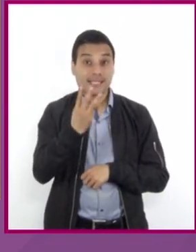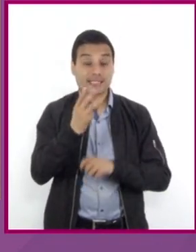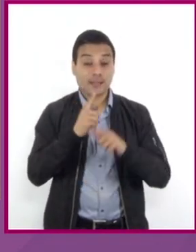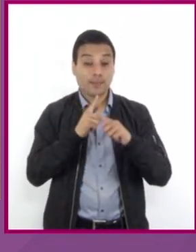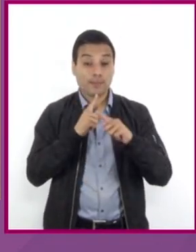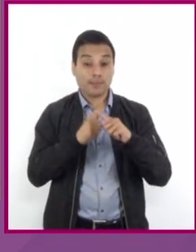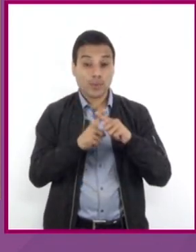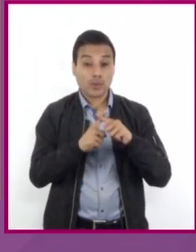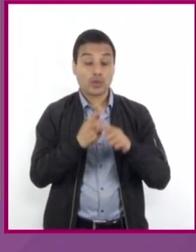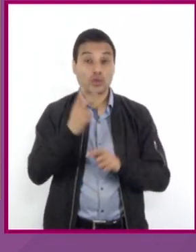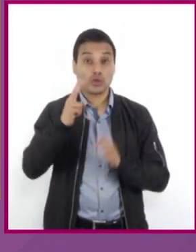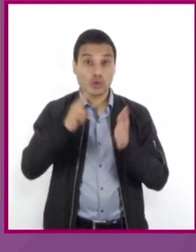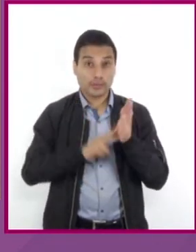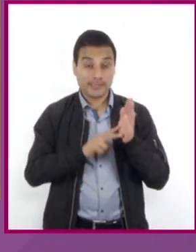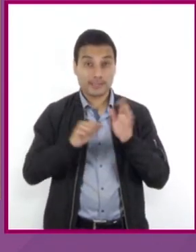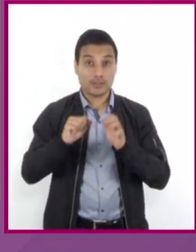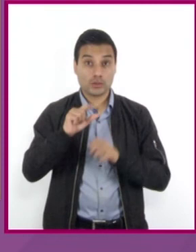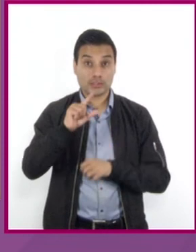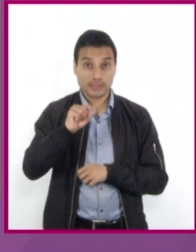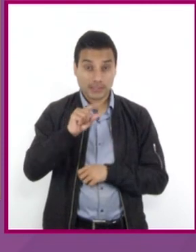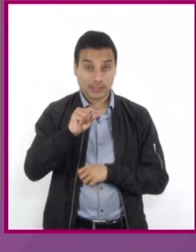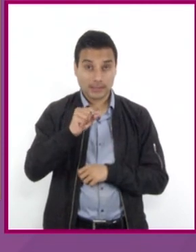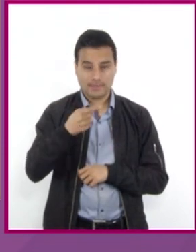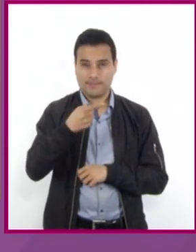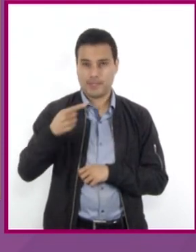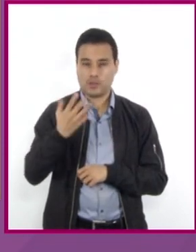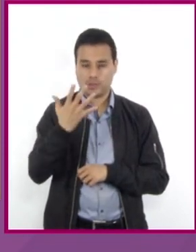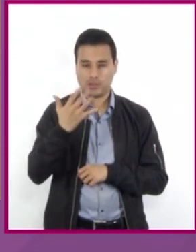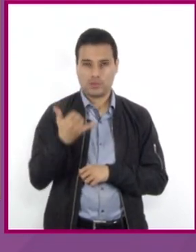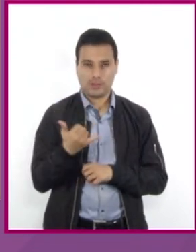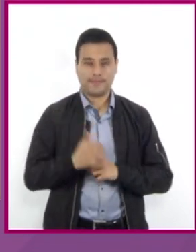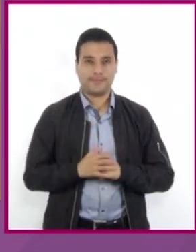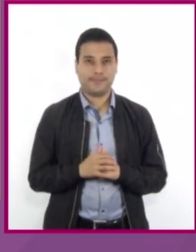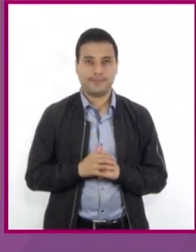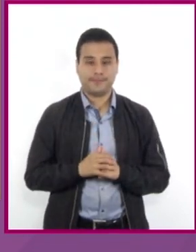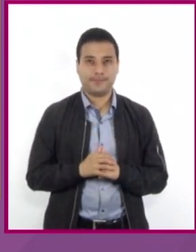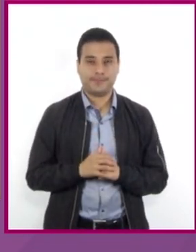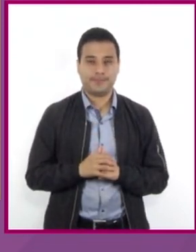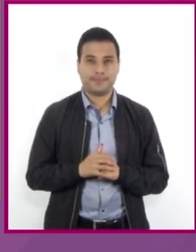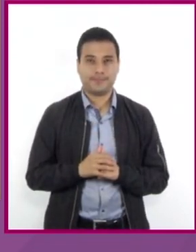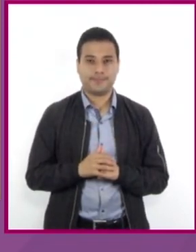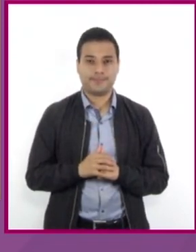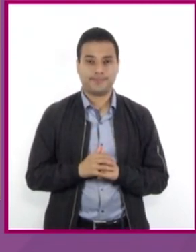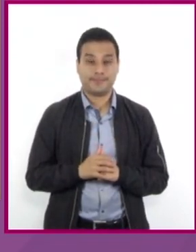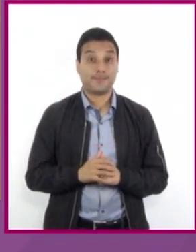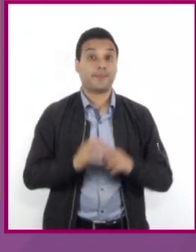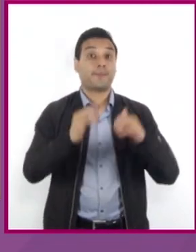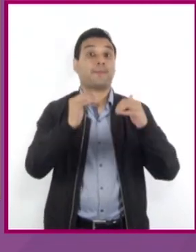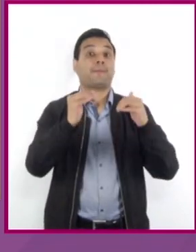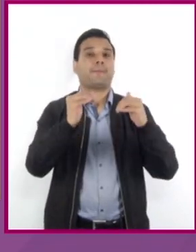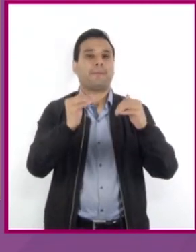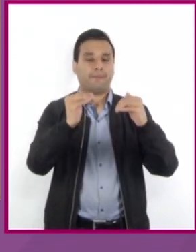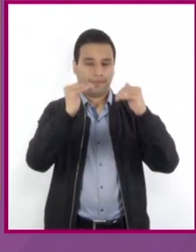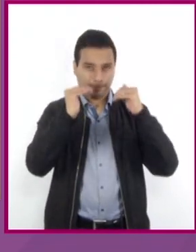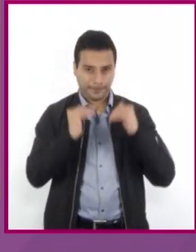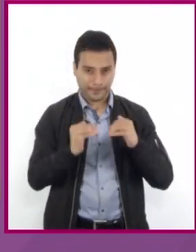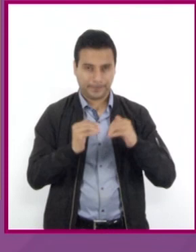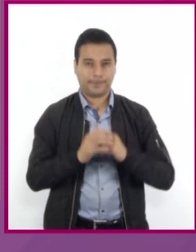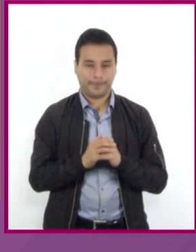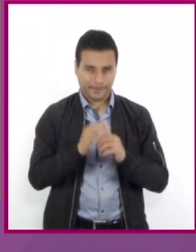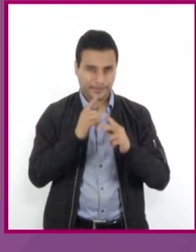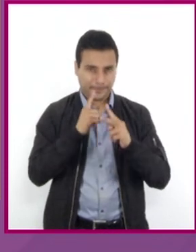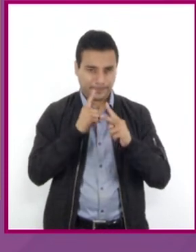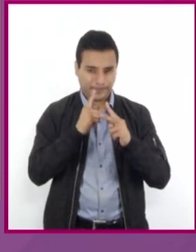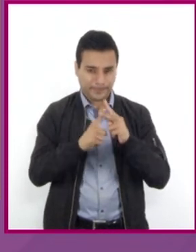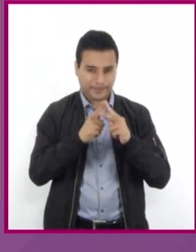multiplica a 2670 menos 5Y llevamos a cabo el producto del